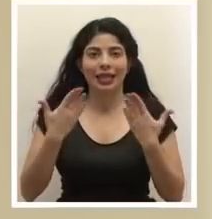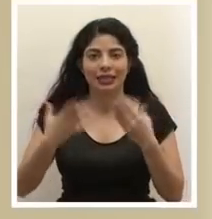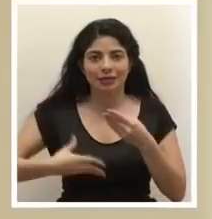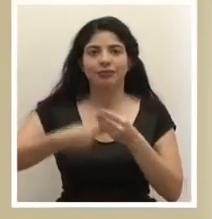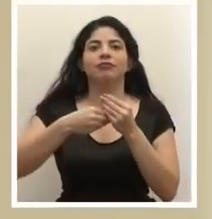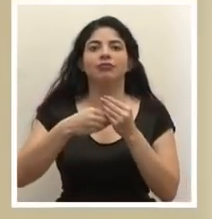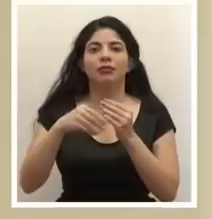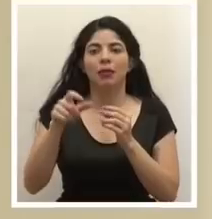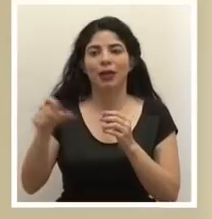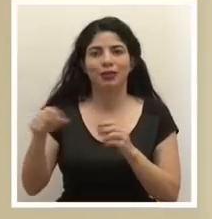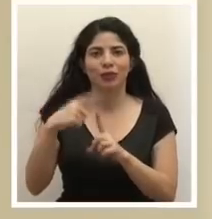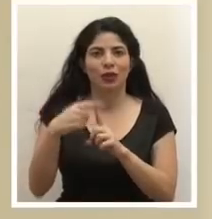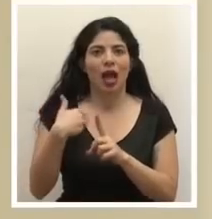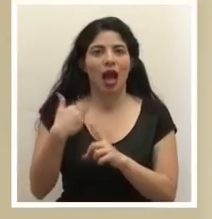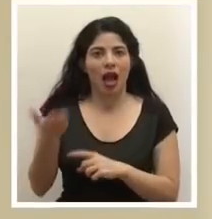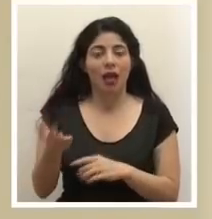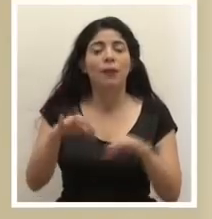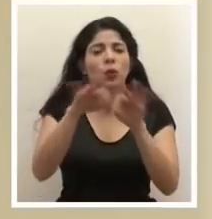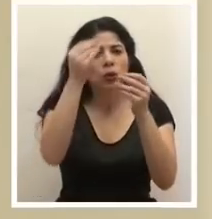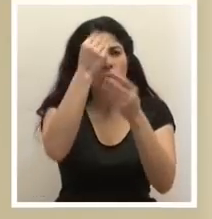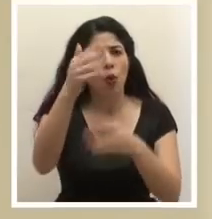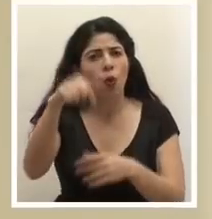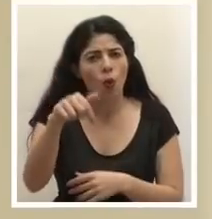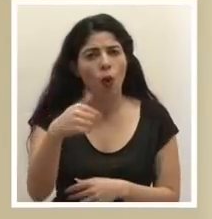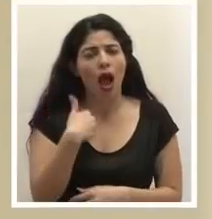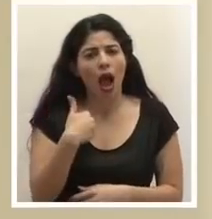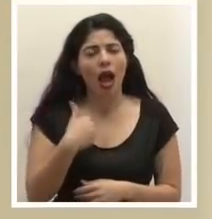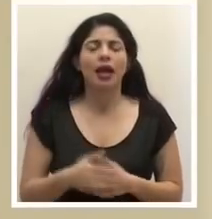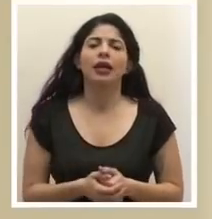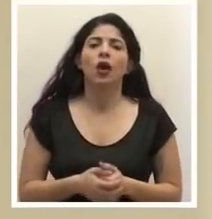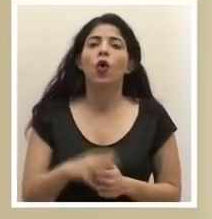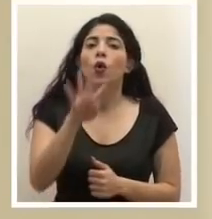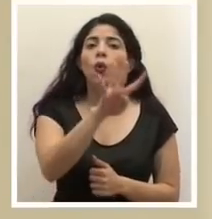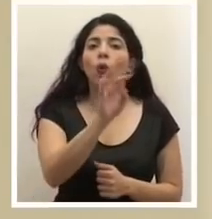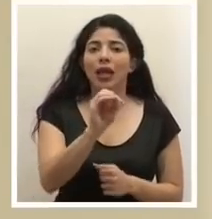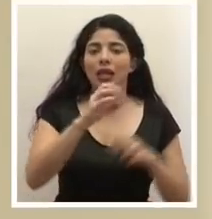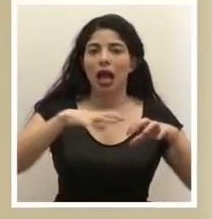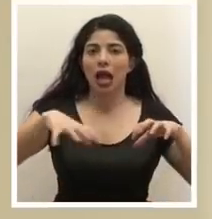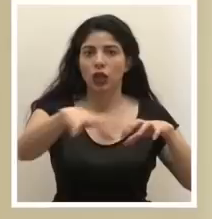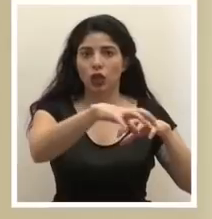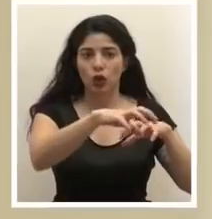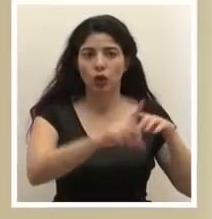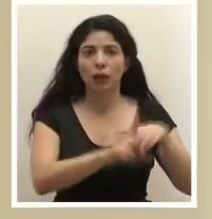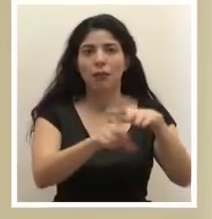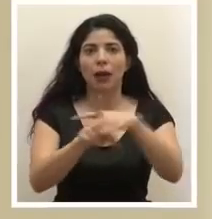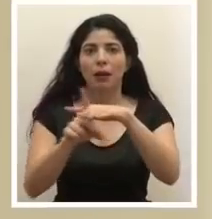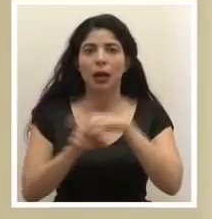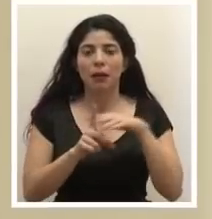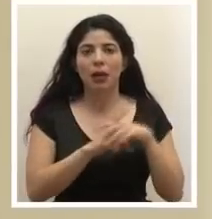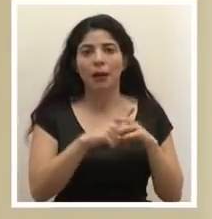cantones positivos. Es importante indicar que hoy tenemos 40 cantones que están reportando casos